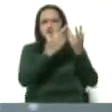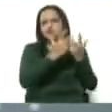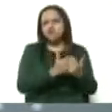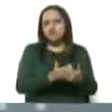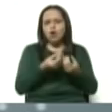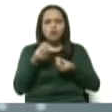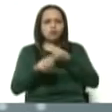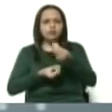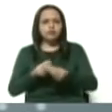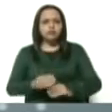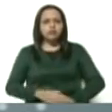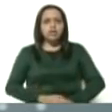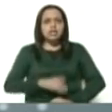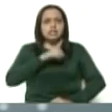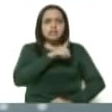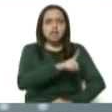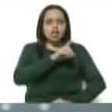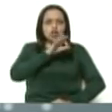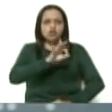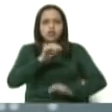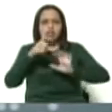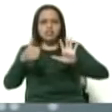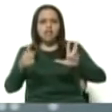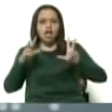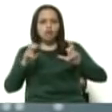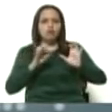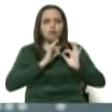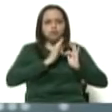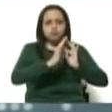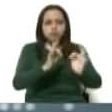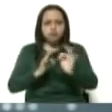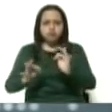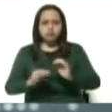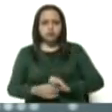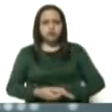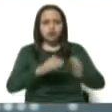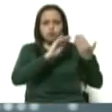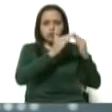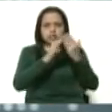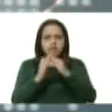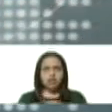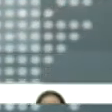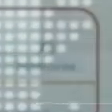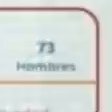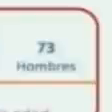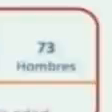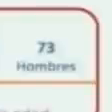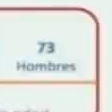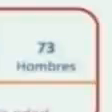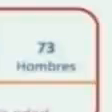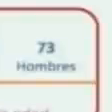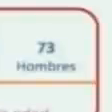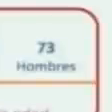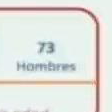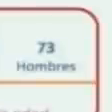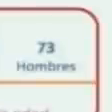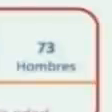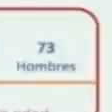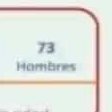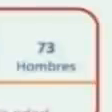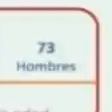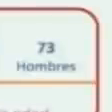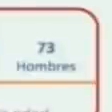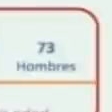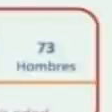136 nuevos casos de transmisión comunitaria en todo el territorio